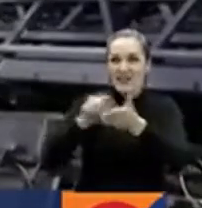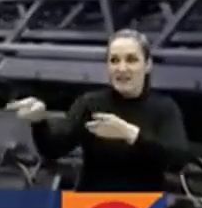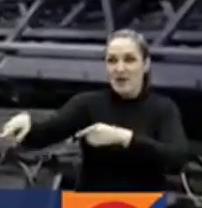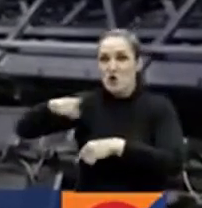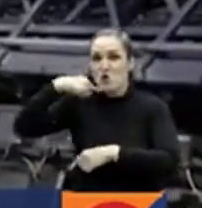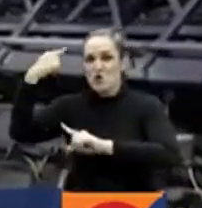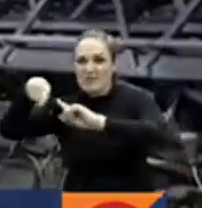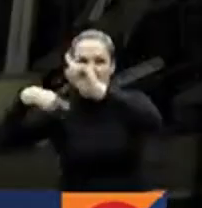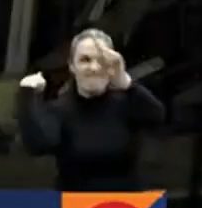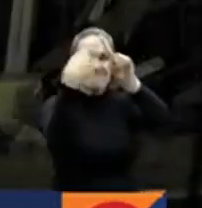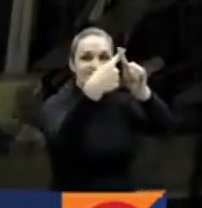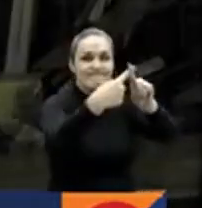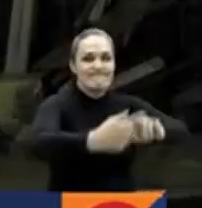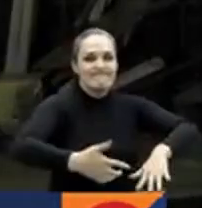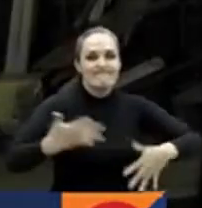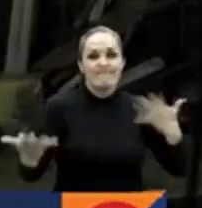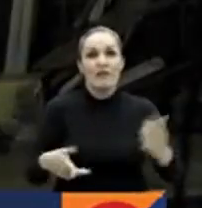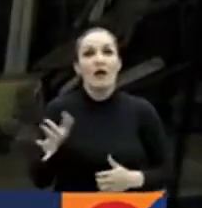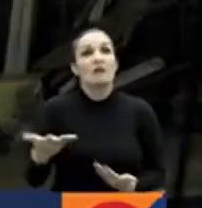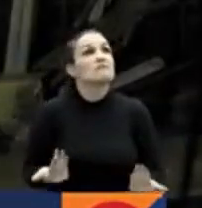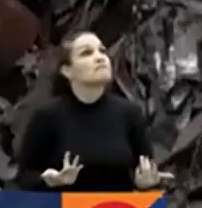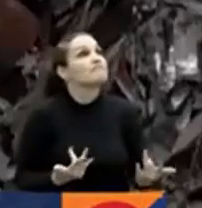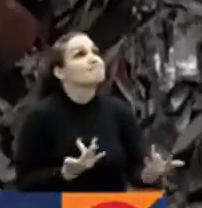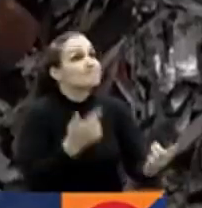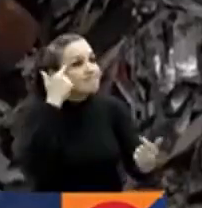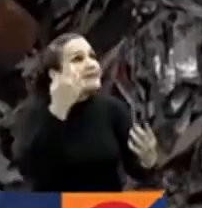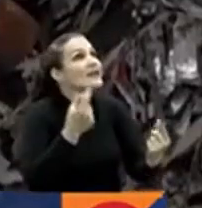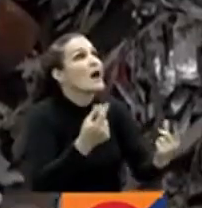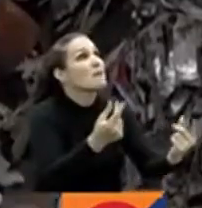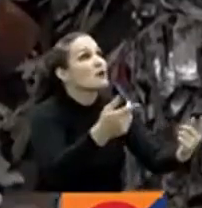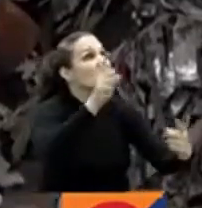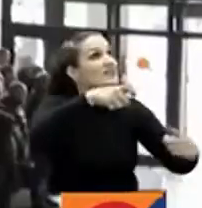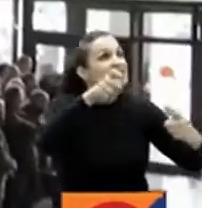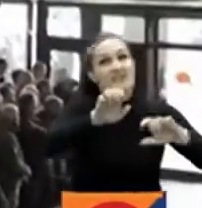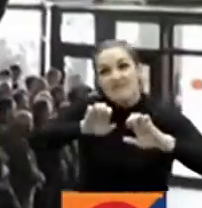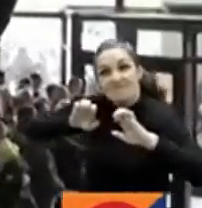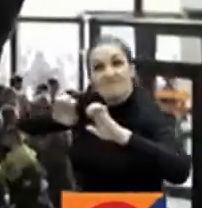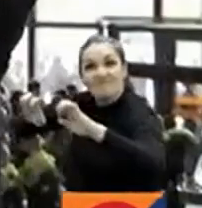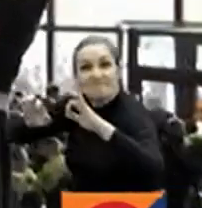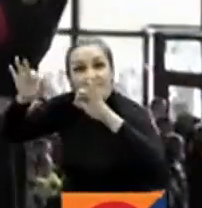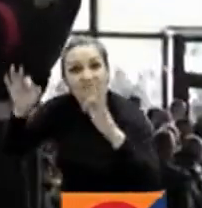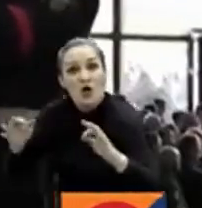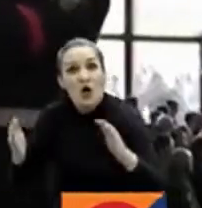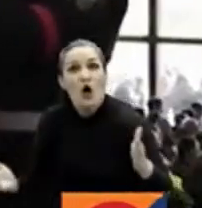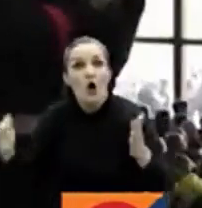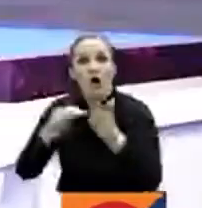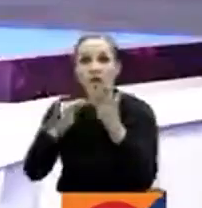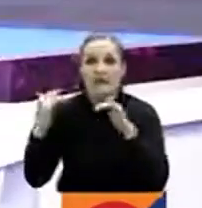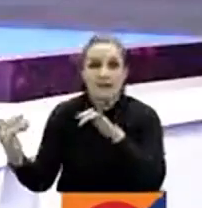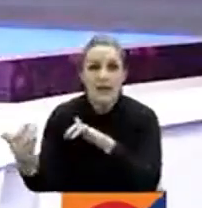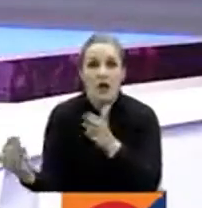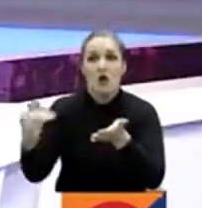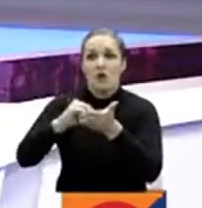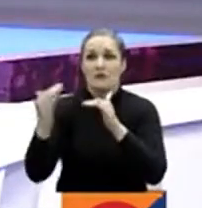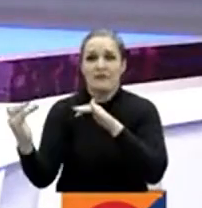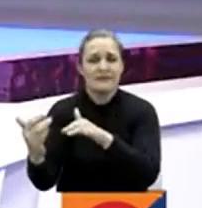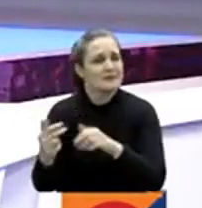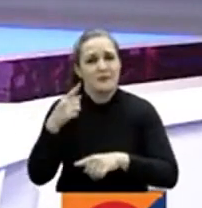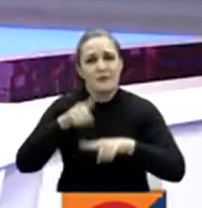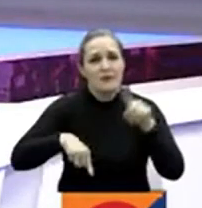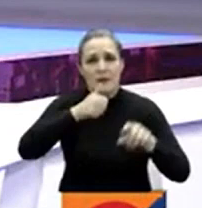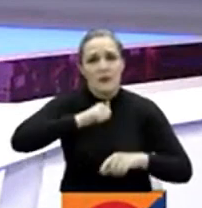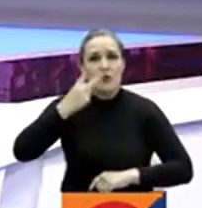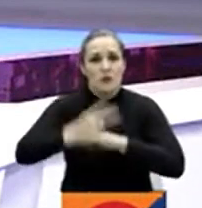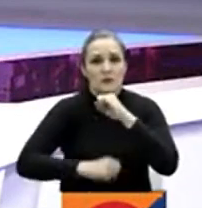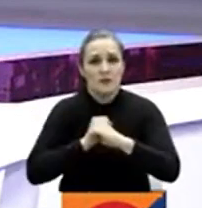les pide pensar más rápido la decisión para hacer fantasía y no realidad un nuevo año de guerra. Y atención a esta